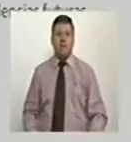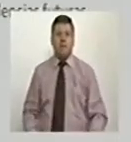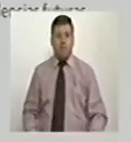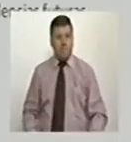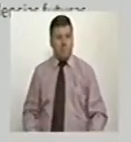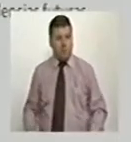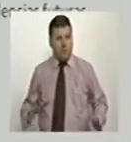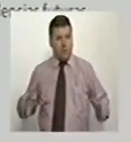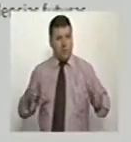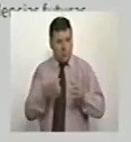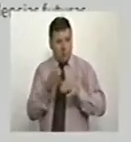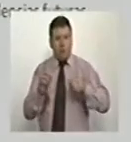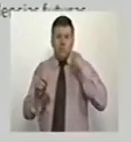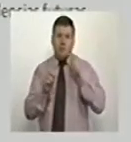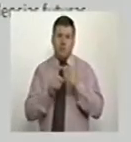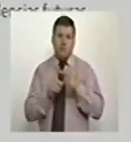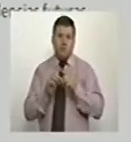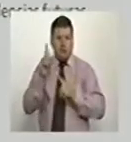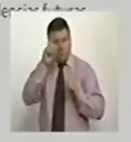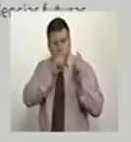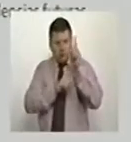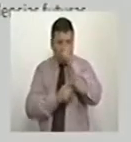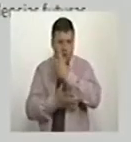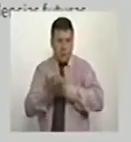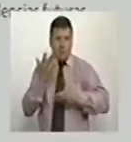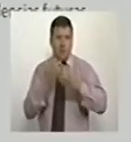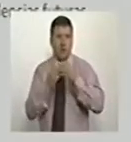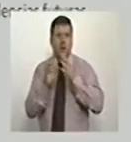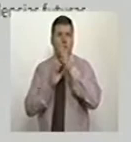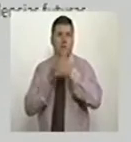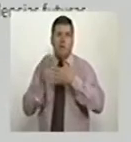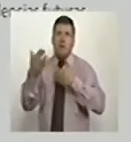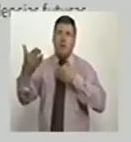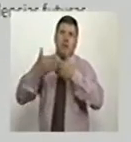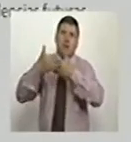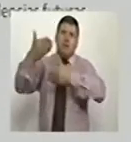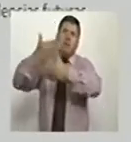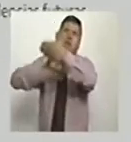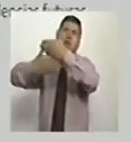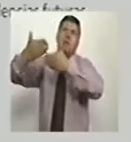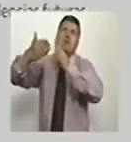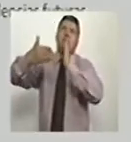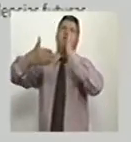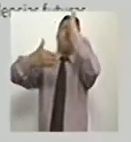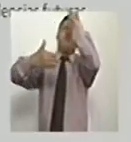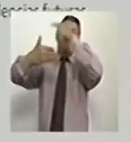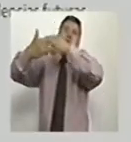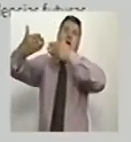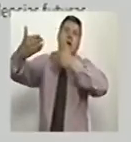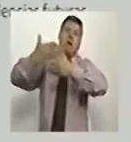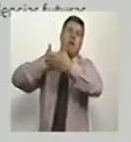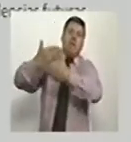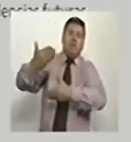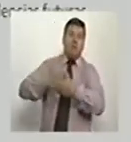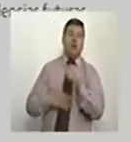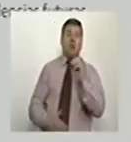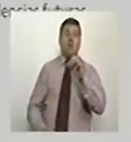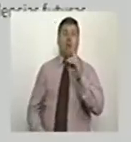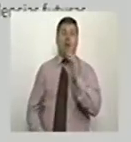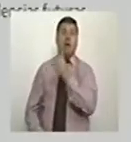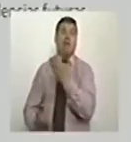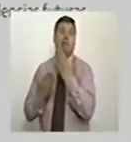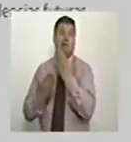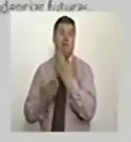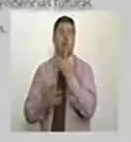Llevar a cabo análisis comparativos de datos para predecir tendencias futuras. La OCDE funciona